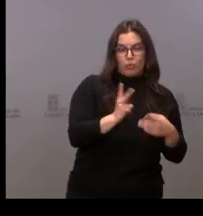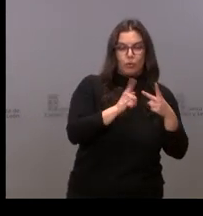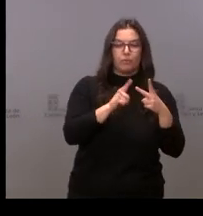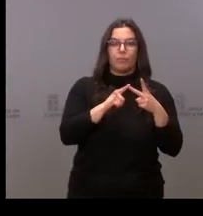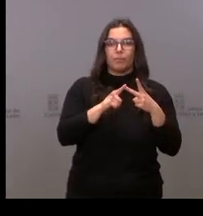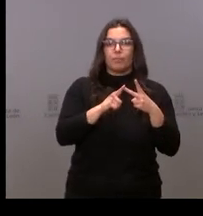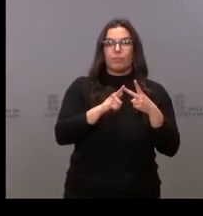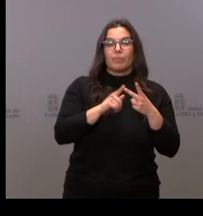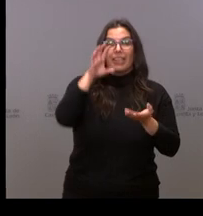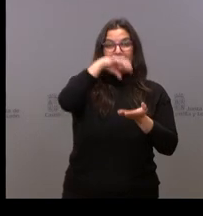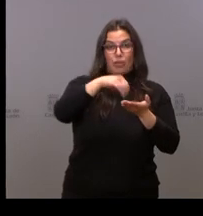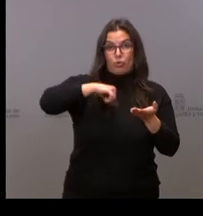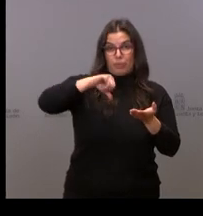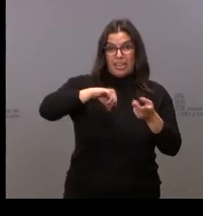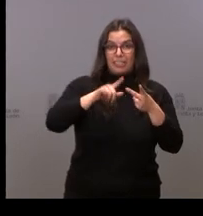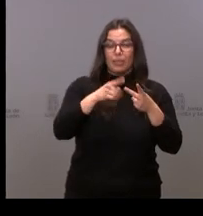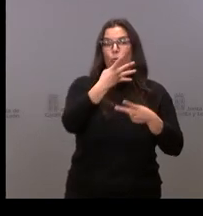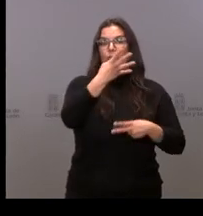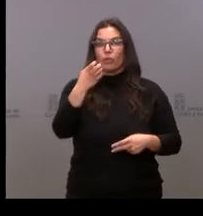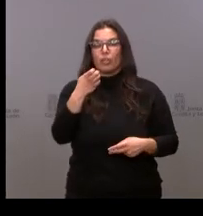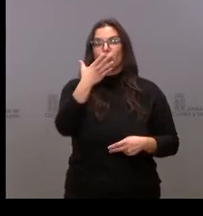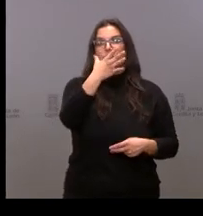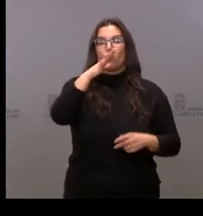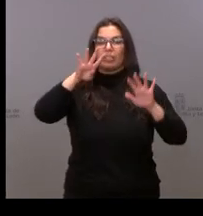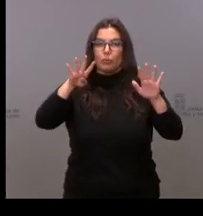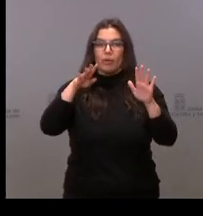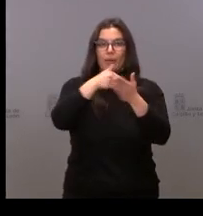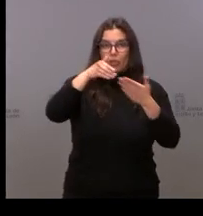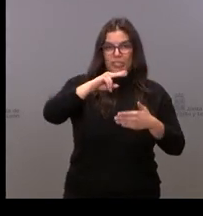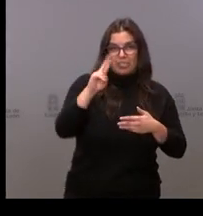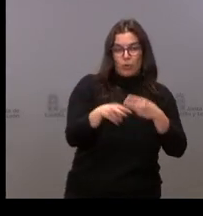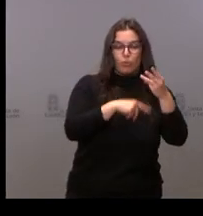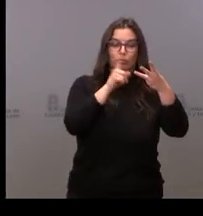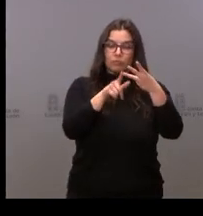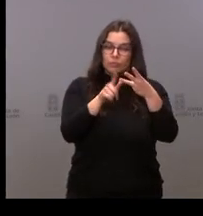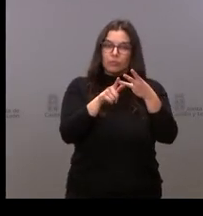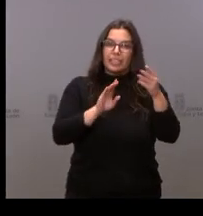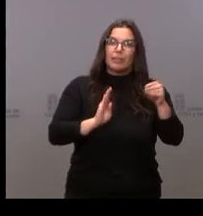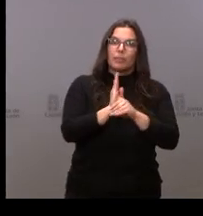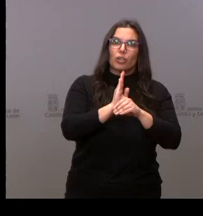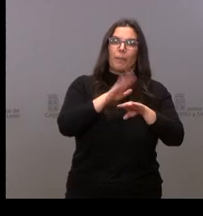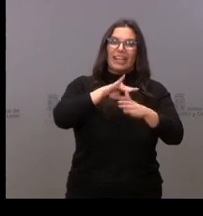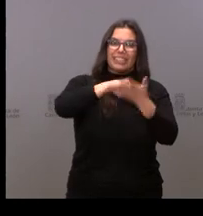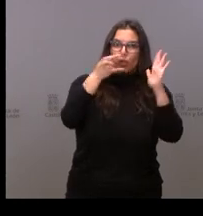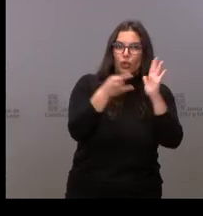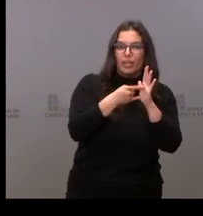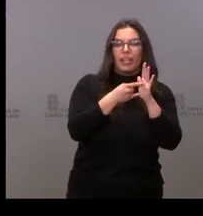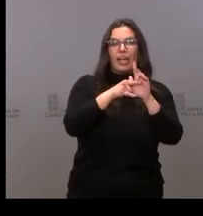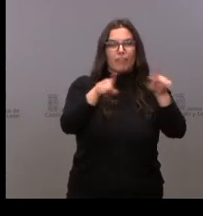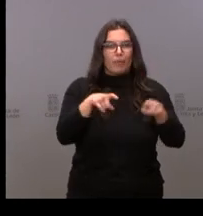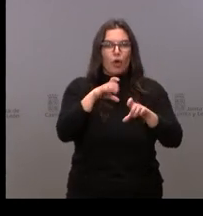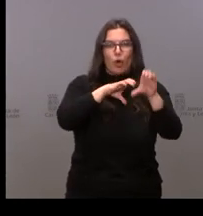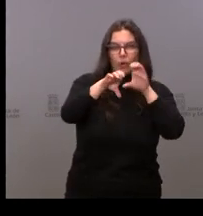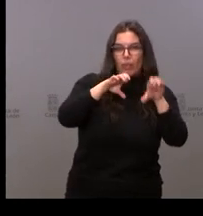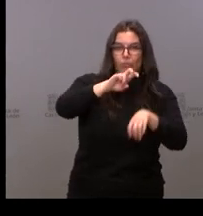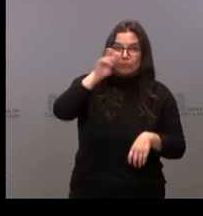inversión en atención hospitalaria, 459 millones de euros. Y las inversiones en tecnología de la información y la comunicación,